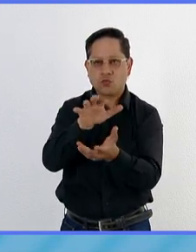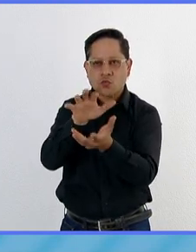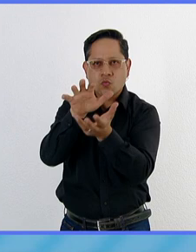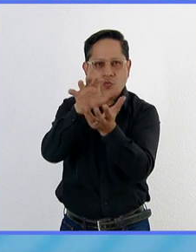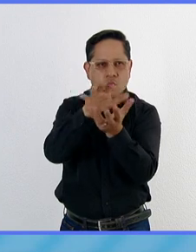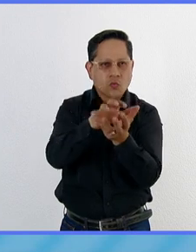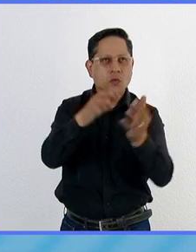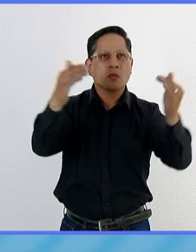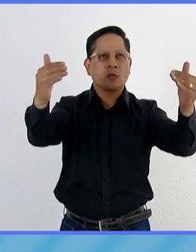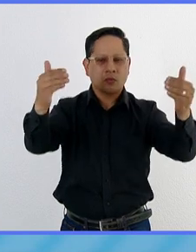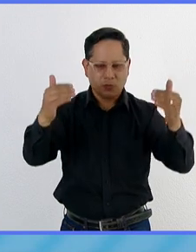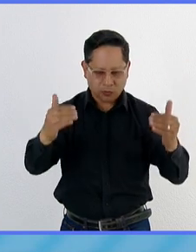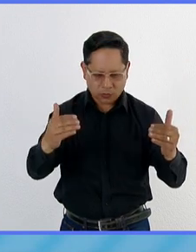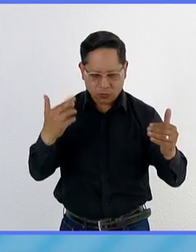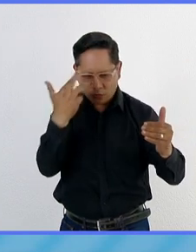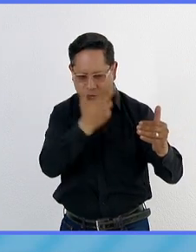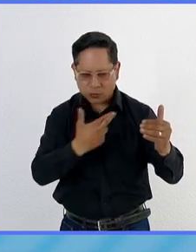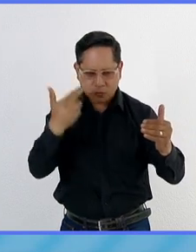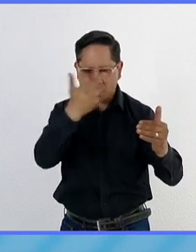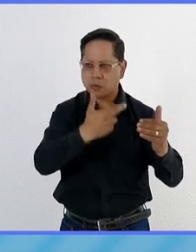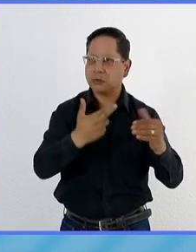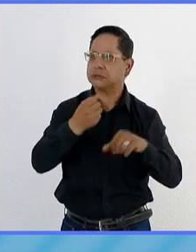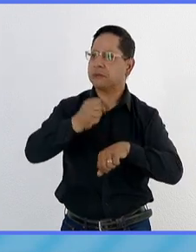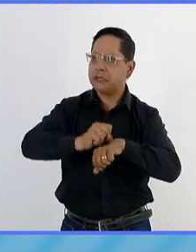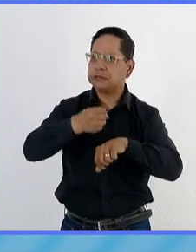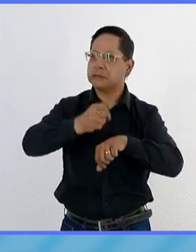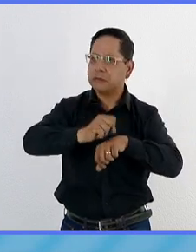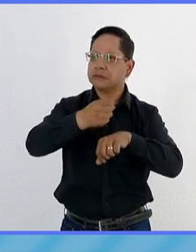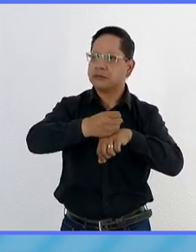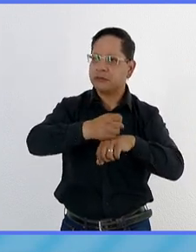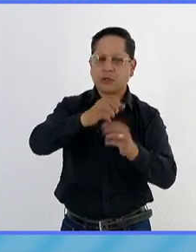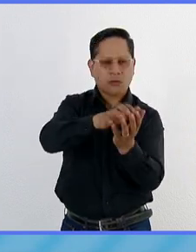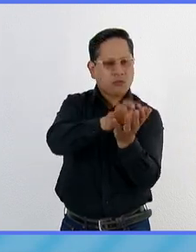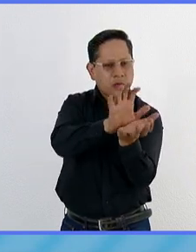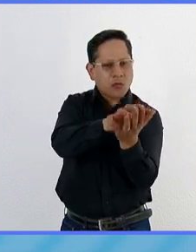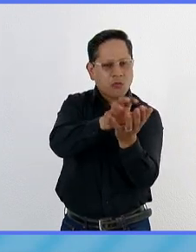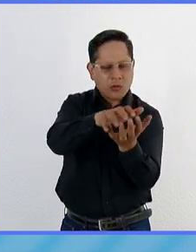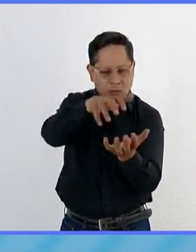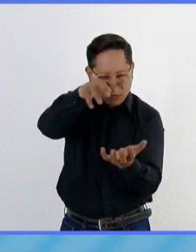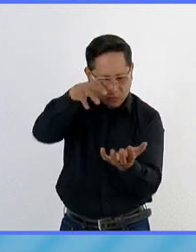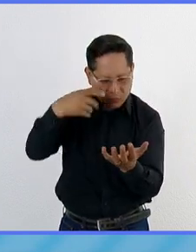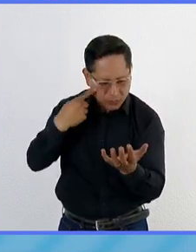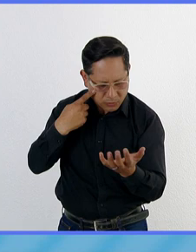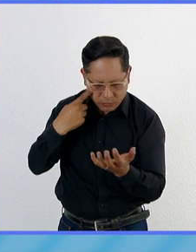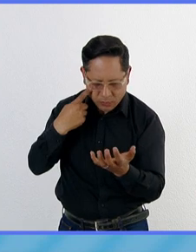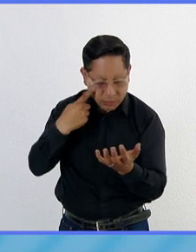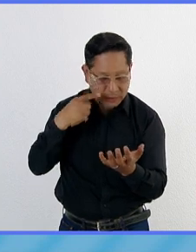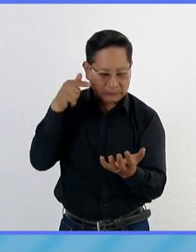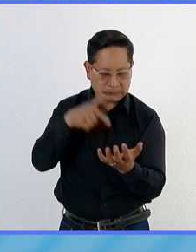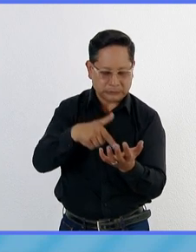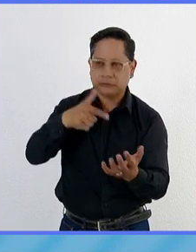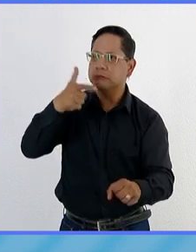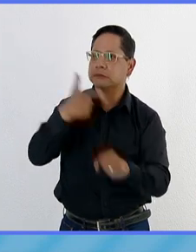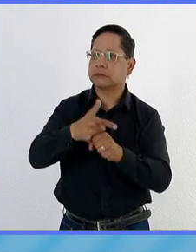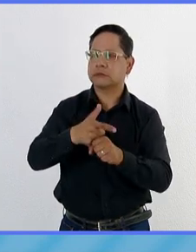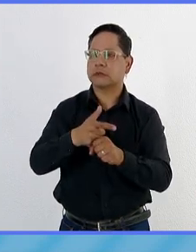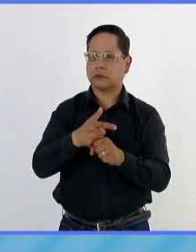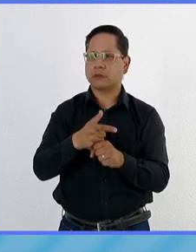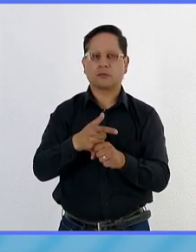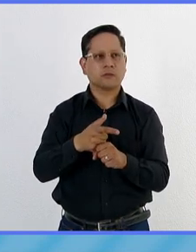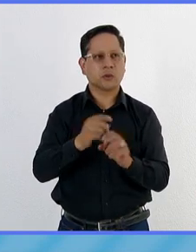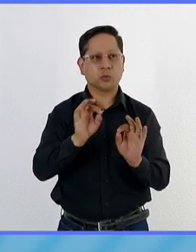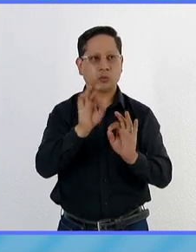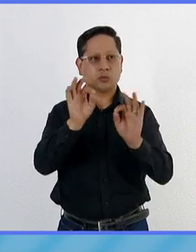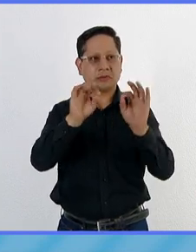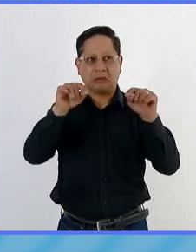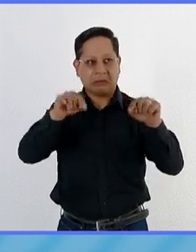se revisan de manera catorcenal o semanalmente para detectar cualquier incursión. Es una mosca que no